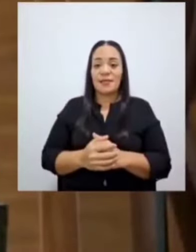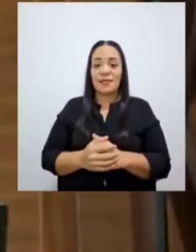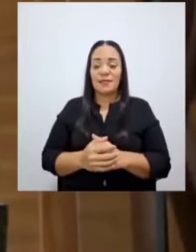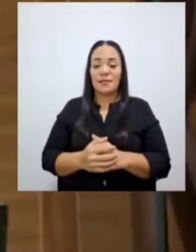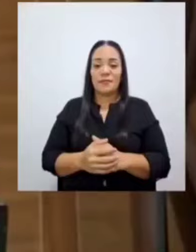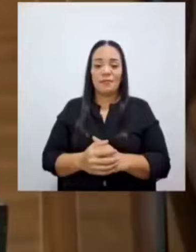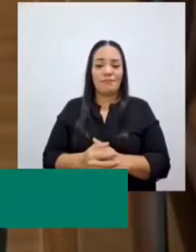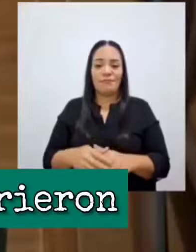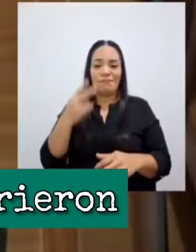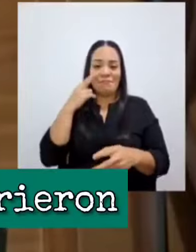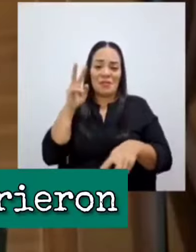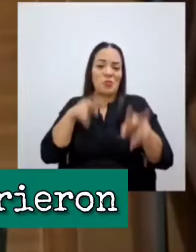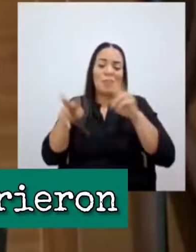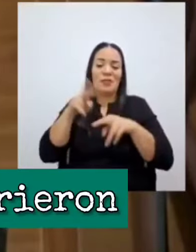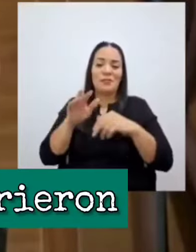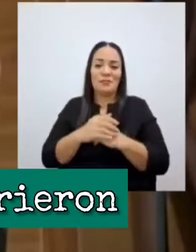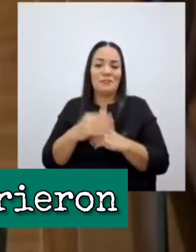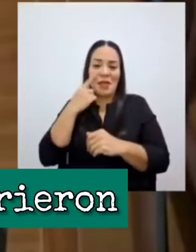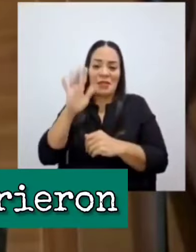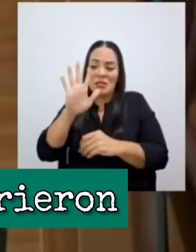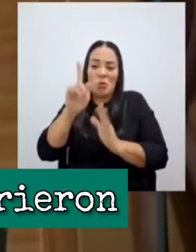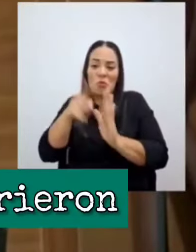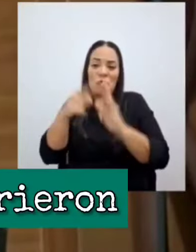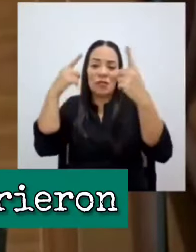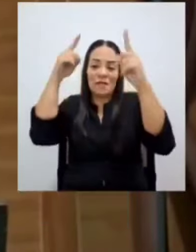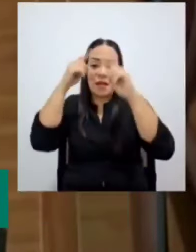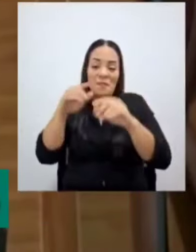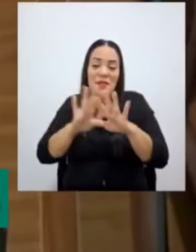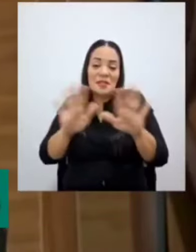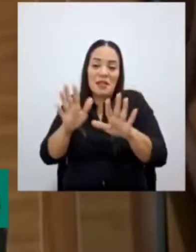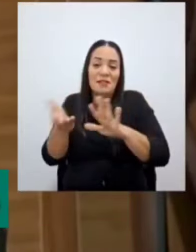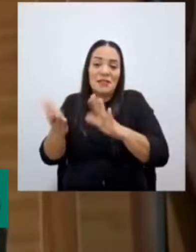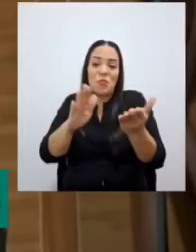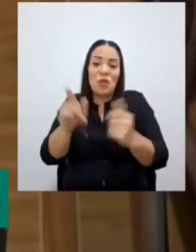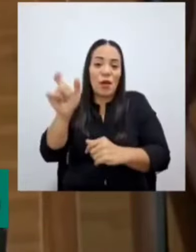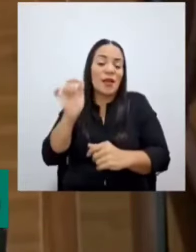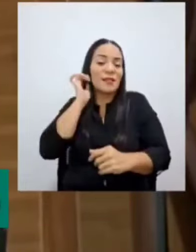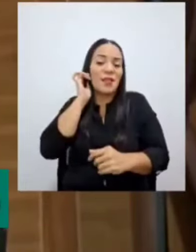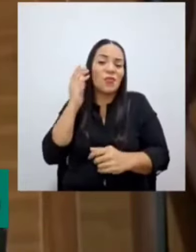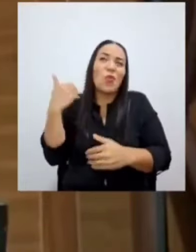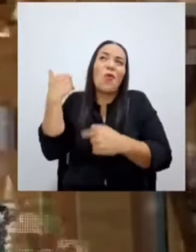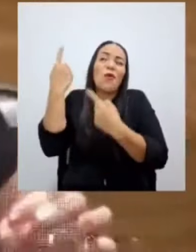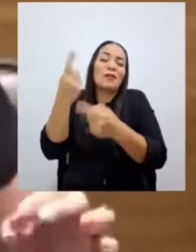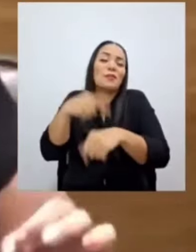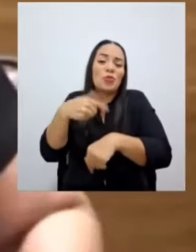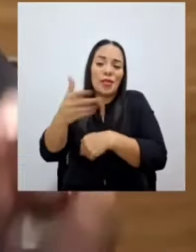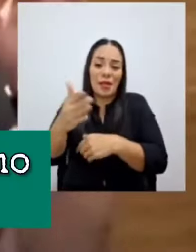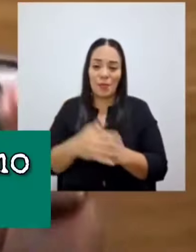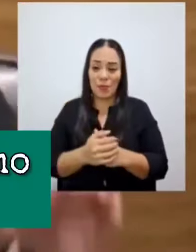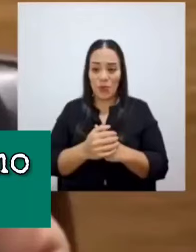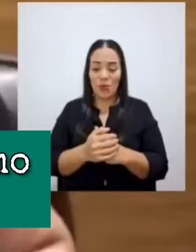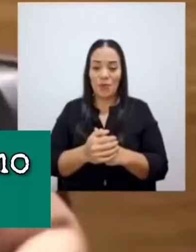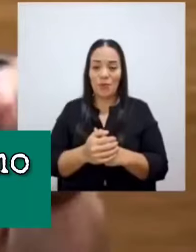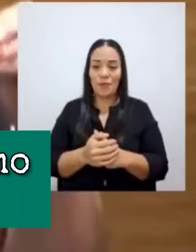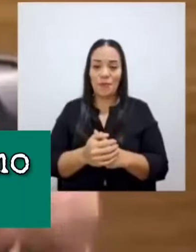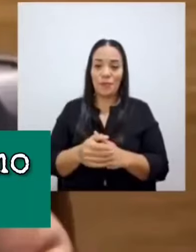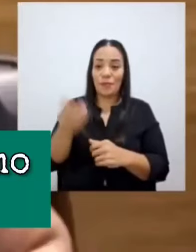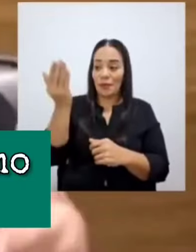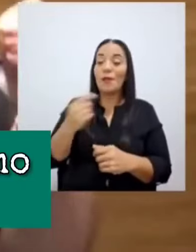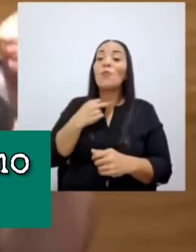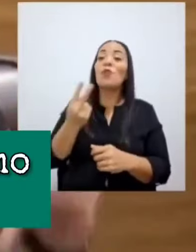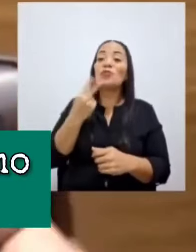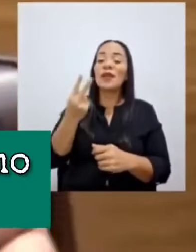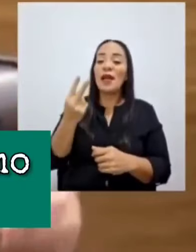visualizaciones y los cinco minutos de fama se le murieron a la señora hace mucho tiempo. La vocera del